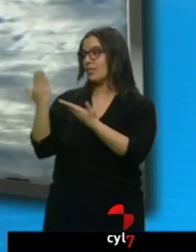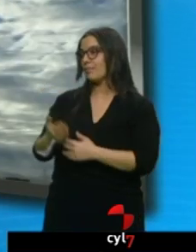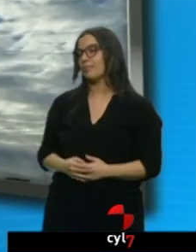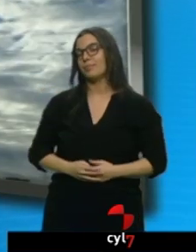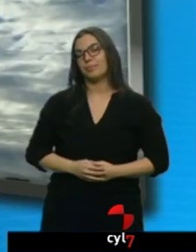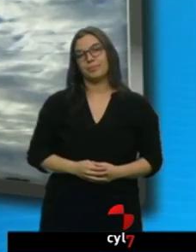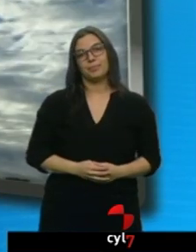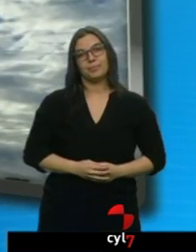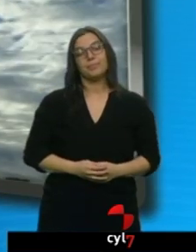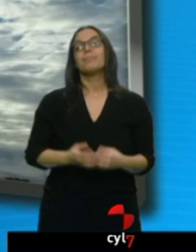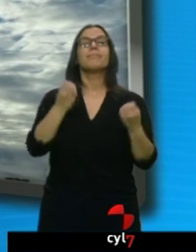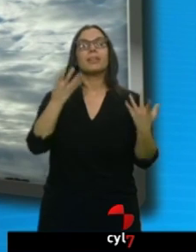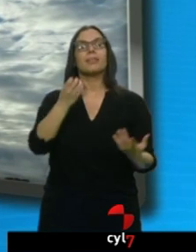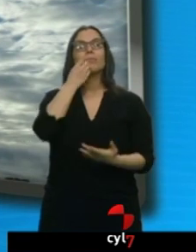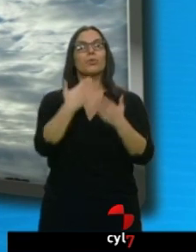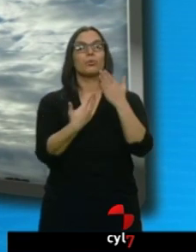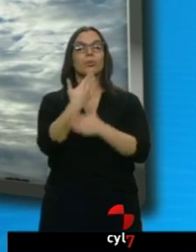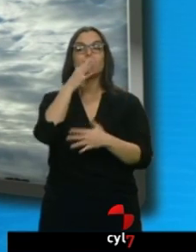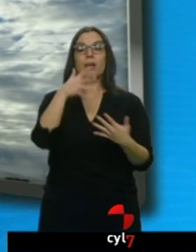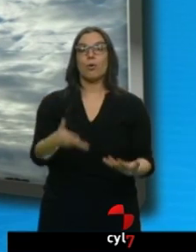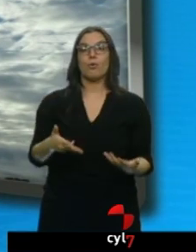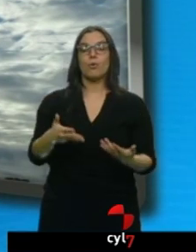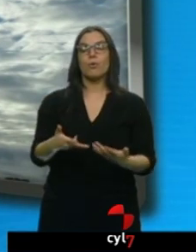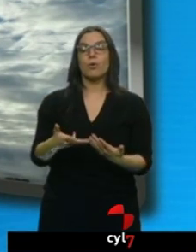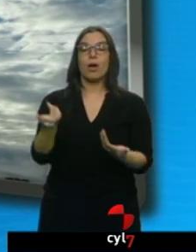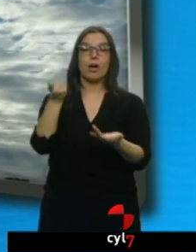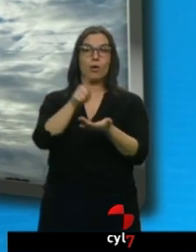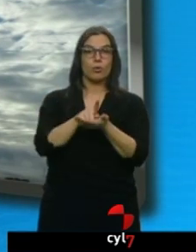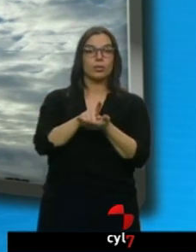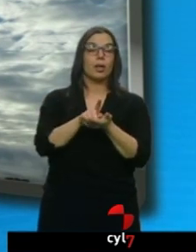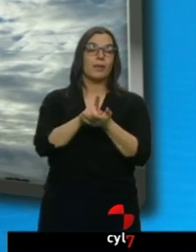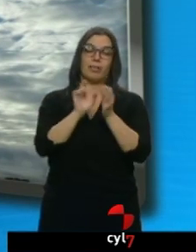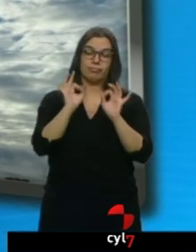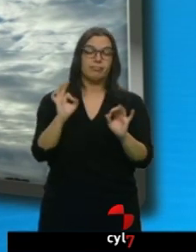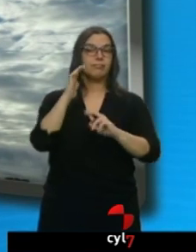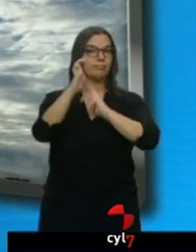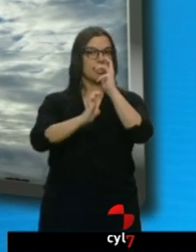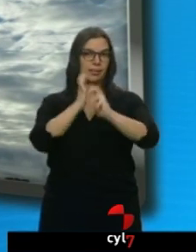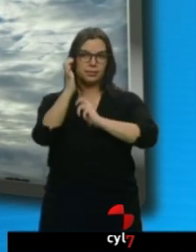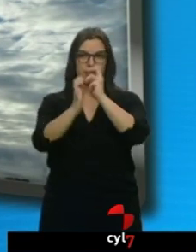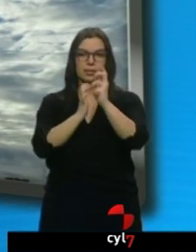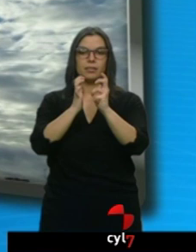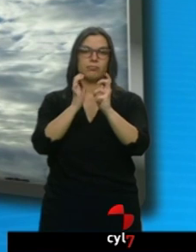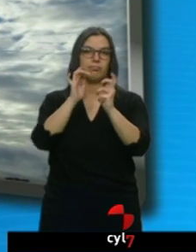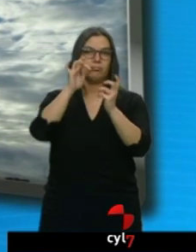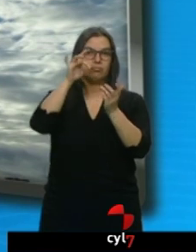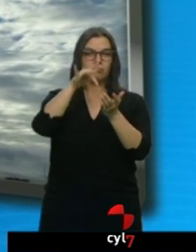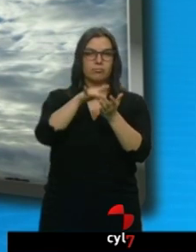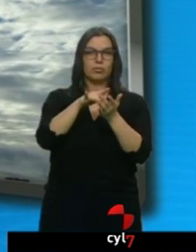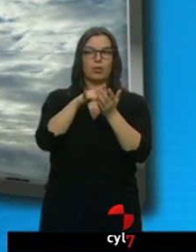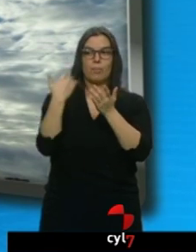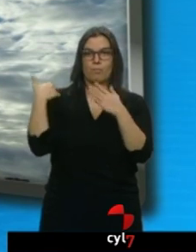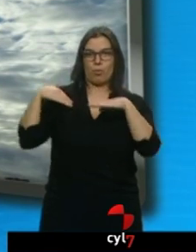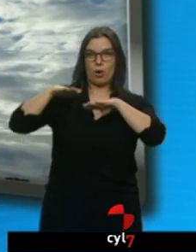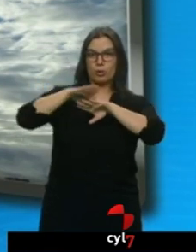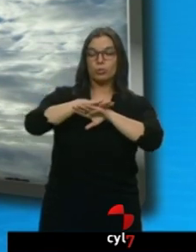¿Qué tal? Buenos días a estas horas. De nuevo volvemos a hablar de esas brumas matinales que se han formado durante esta noche y que están